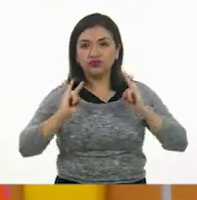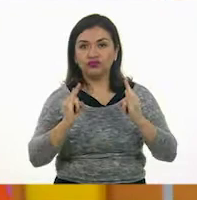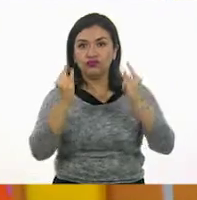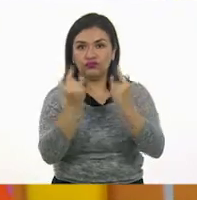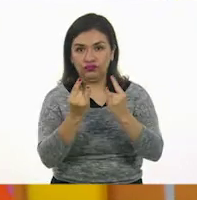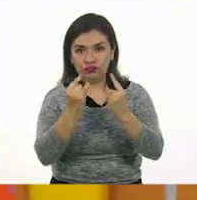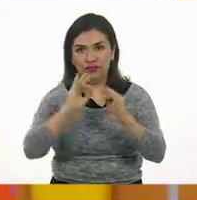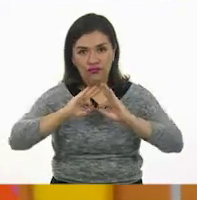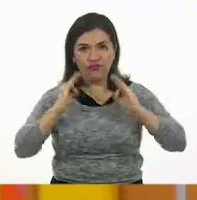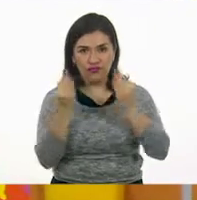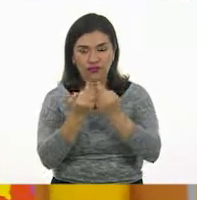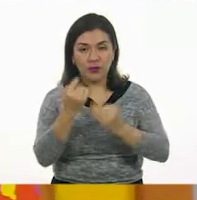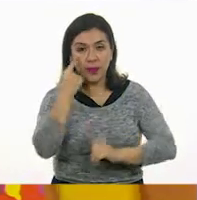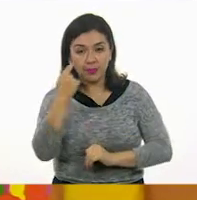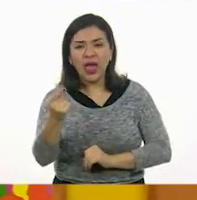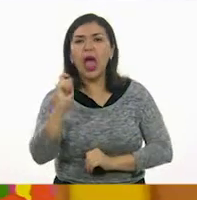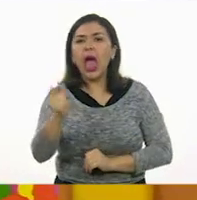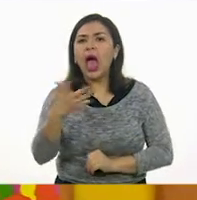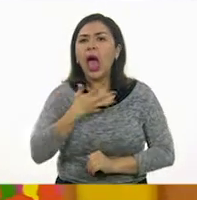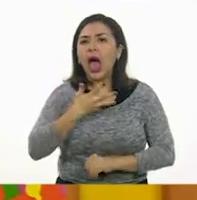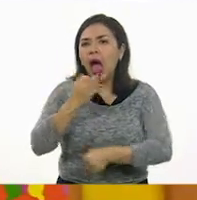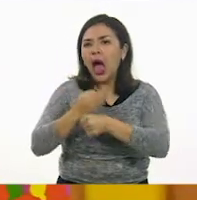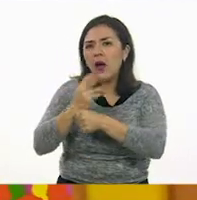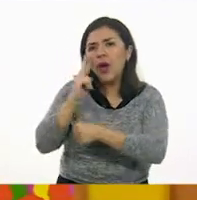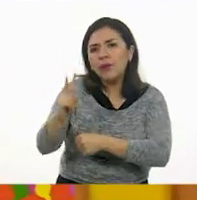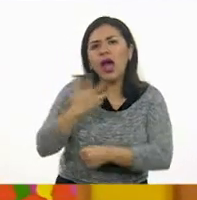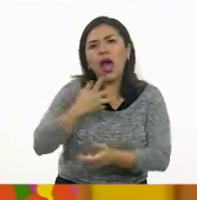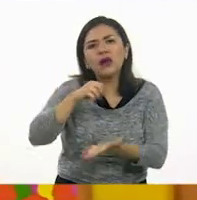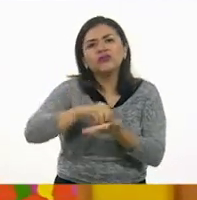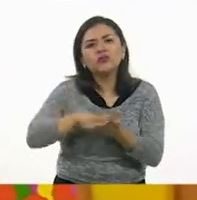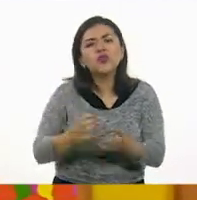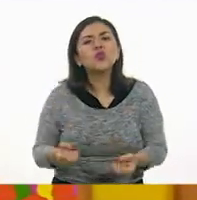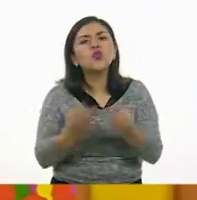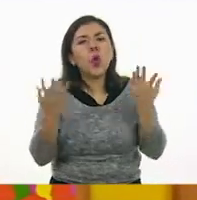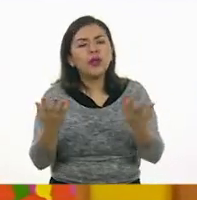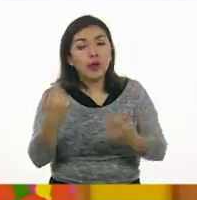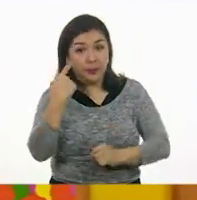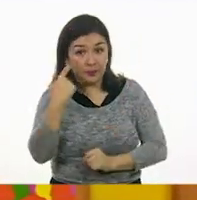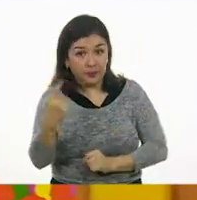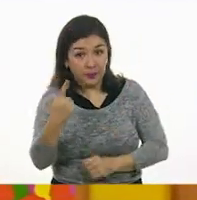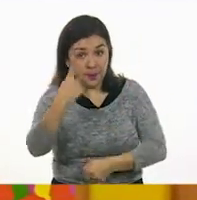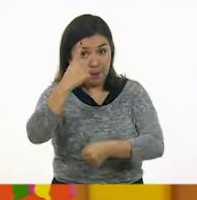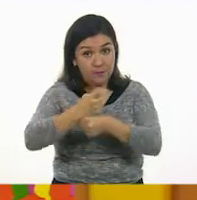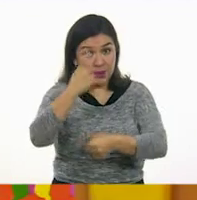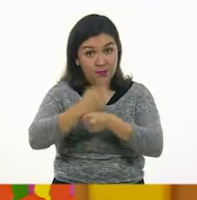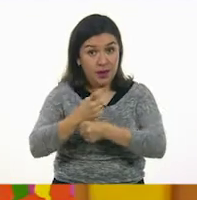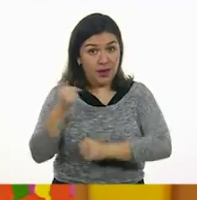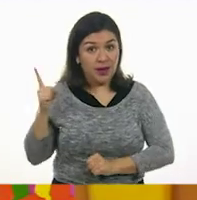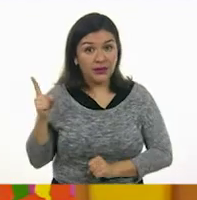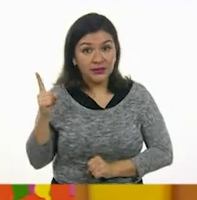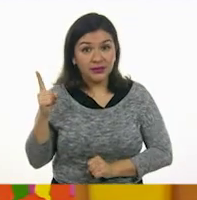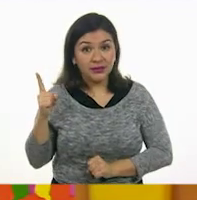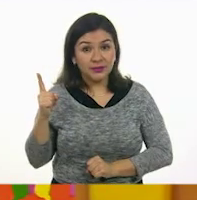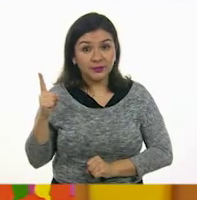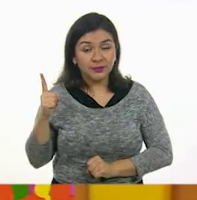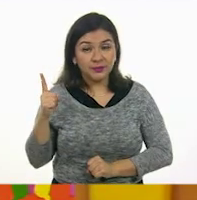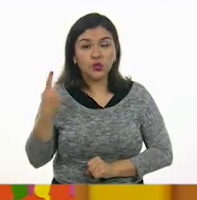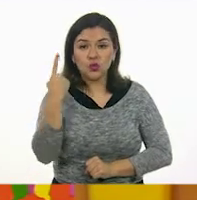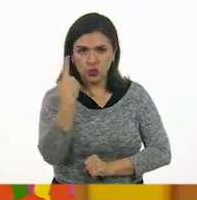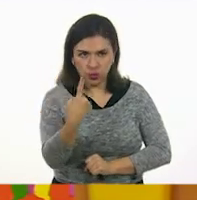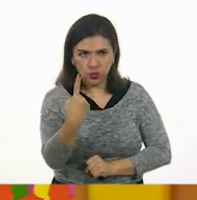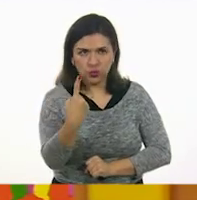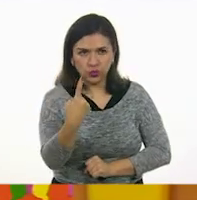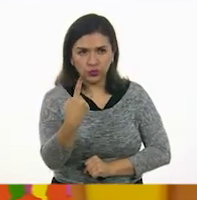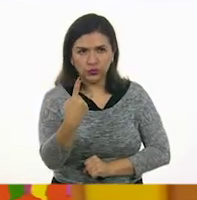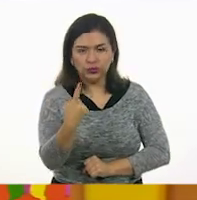alrededor. Entonces tendríamos... Así es. Vamos a marcarlas. Tengo la primera cara. Una. Ah,